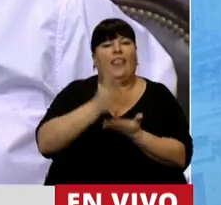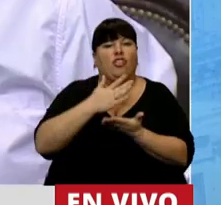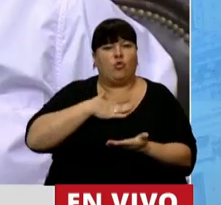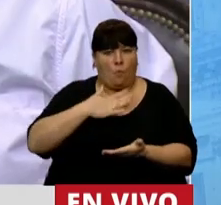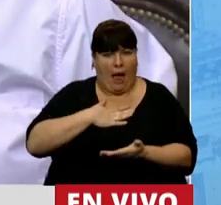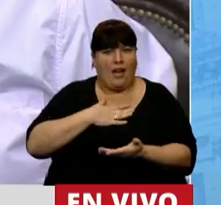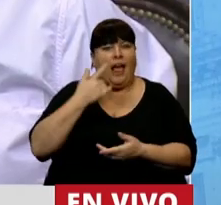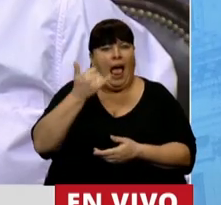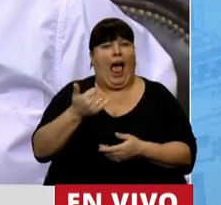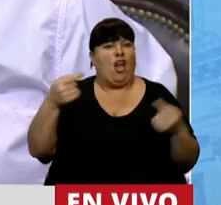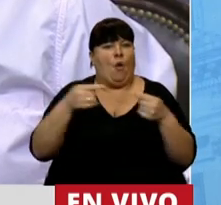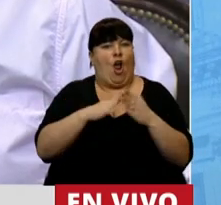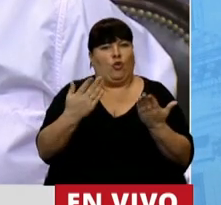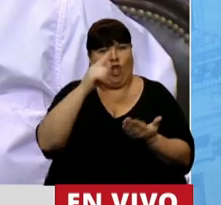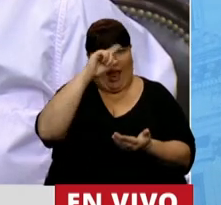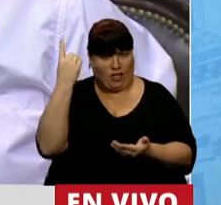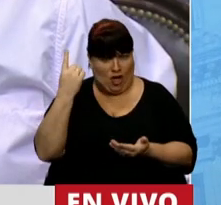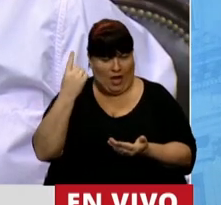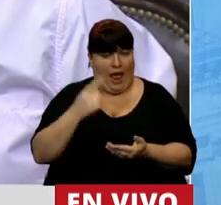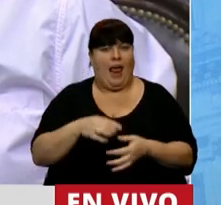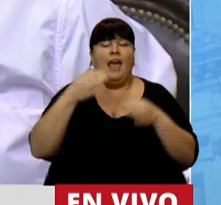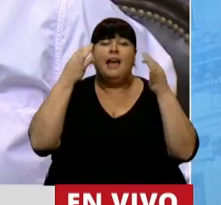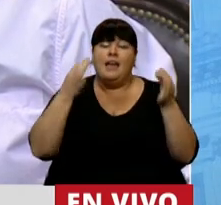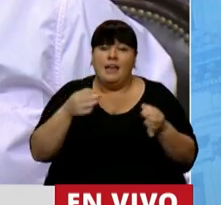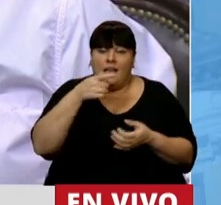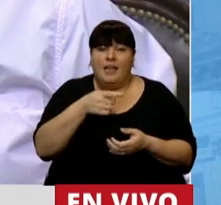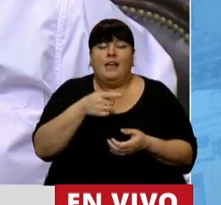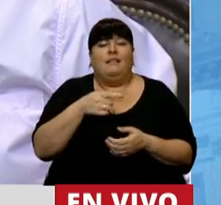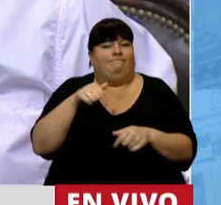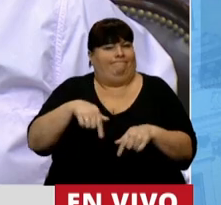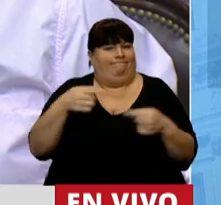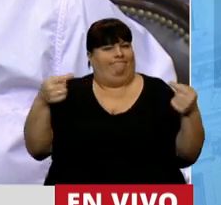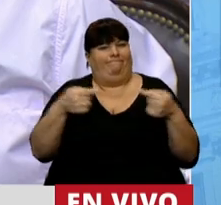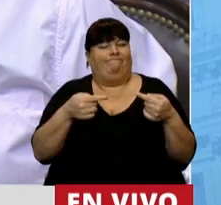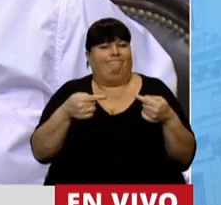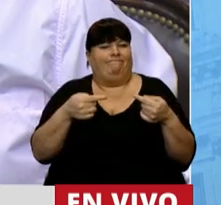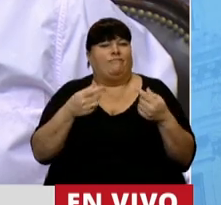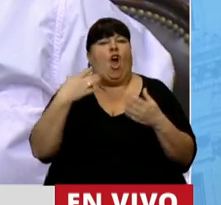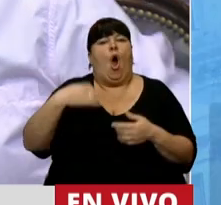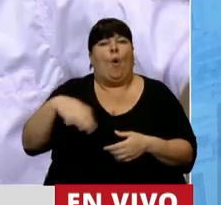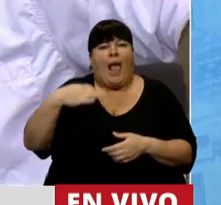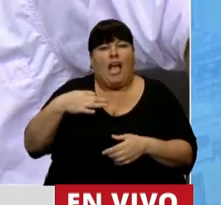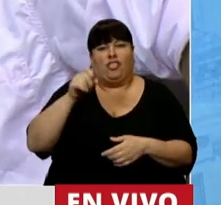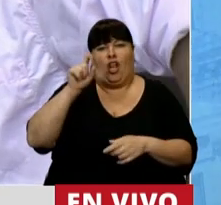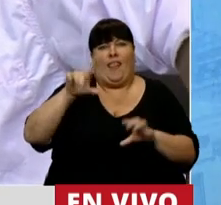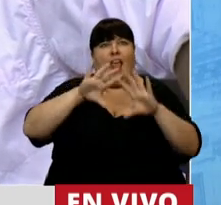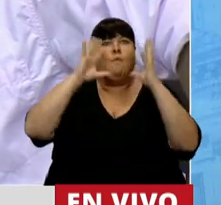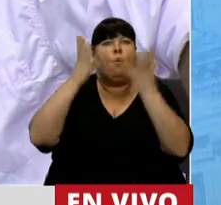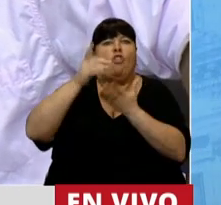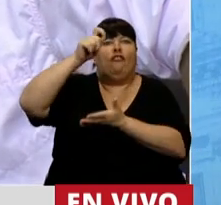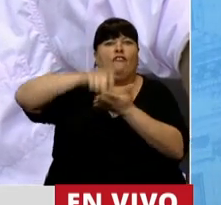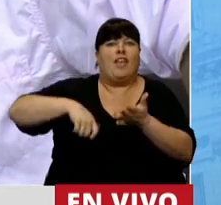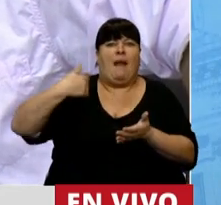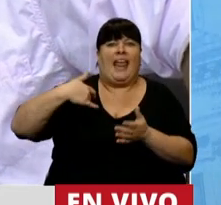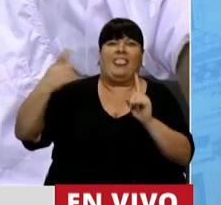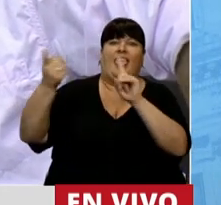da cuenta de la inconstitucionalidad. Y da cuenta de que en definitiva estamos contrariando las obligaciones que internacionalmente firmó